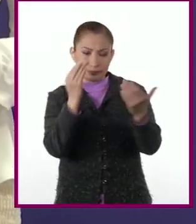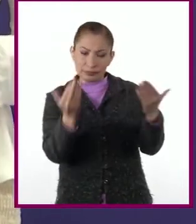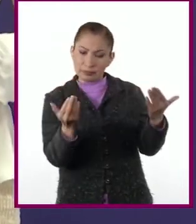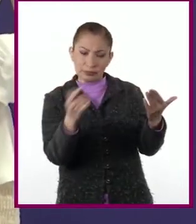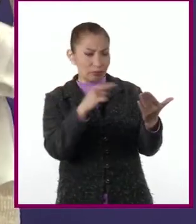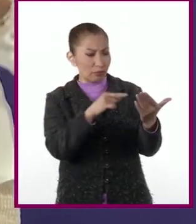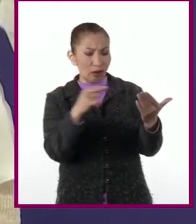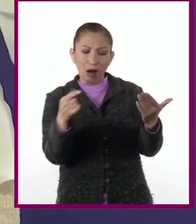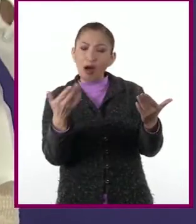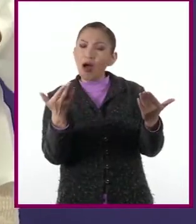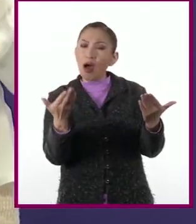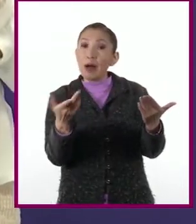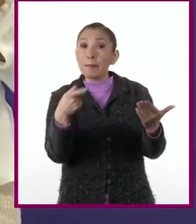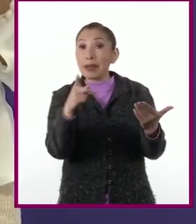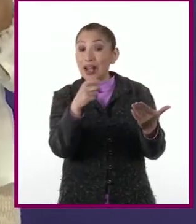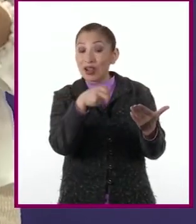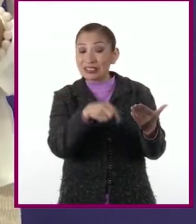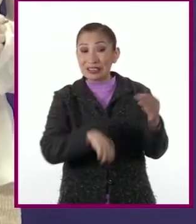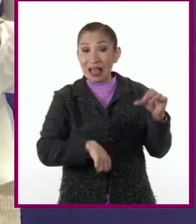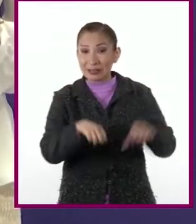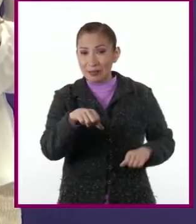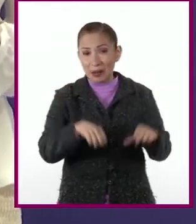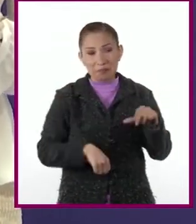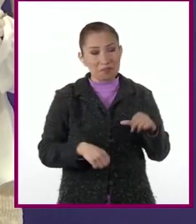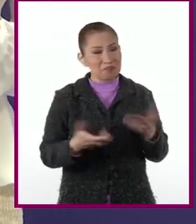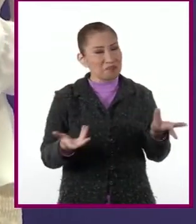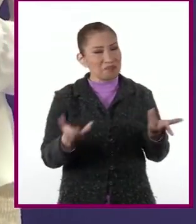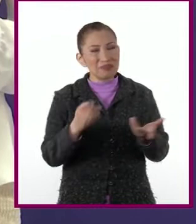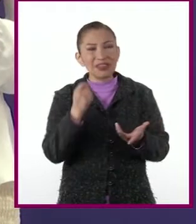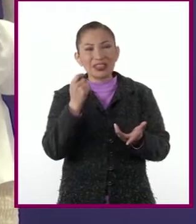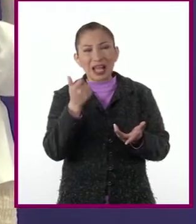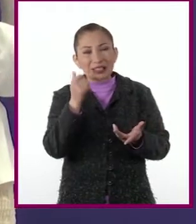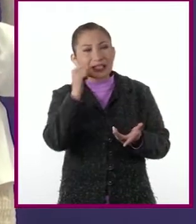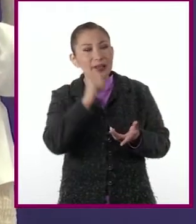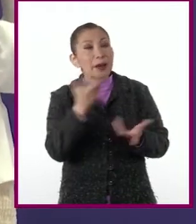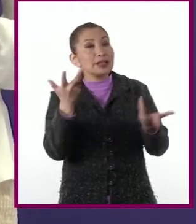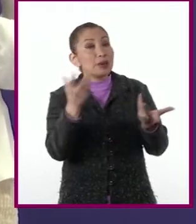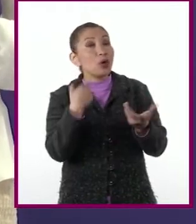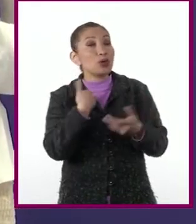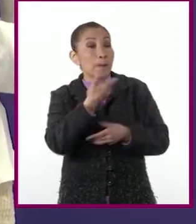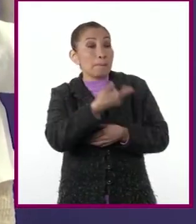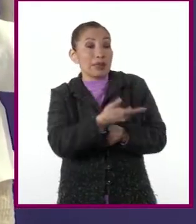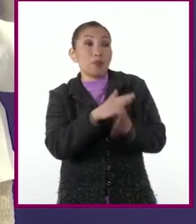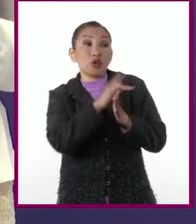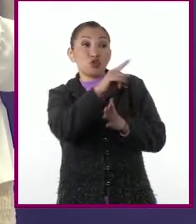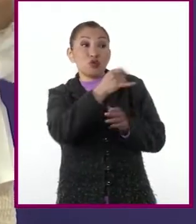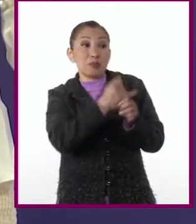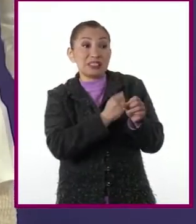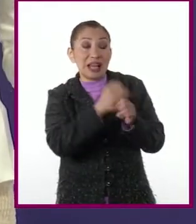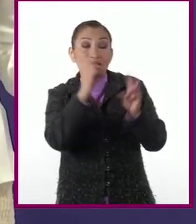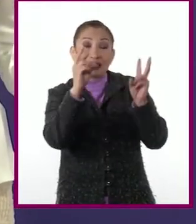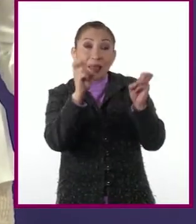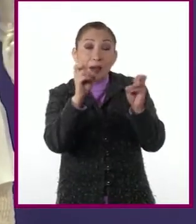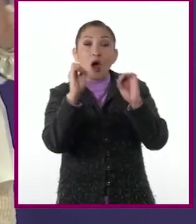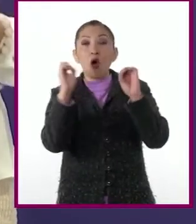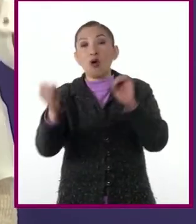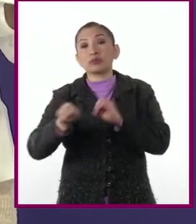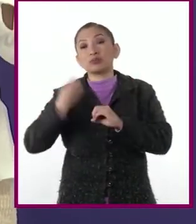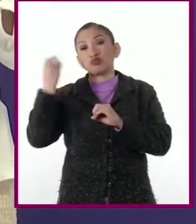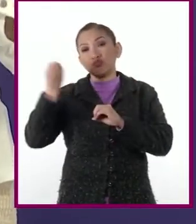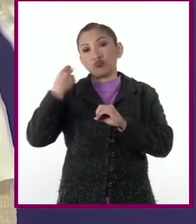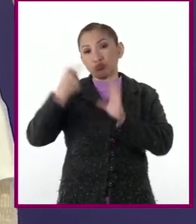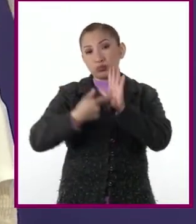comparaciones. Aunque esta actividad generalmente la realizamos cuando nos piden investigar un tema o exponerlo.